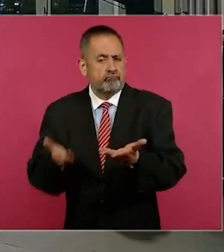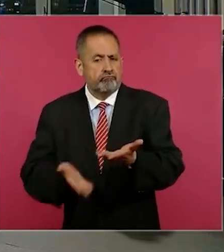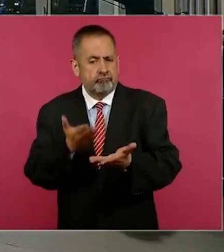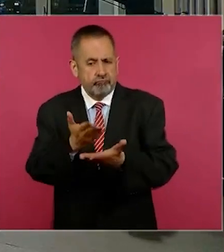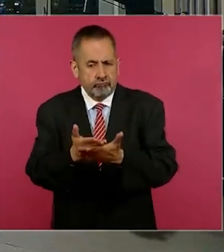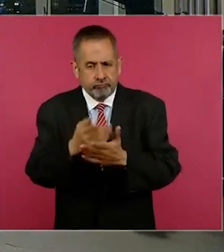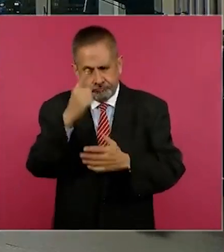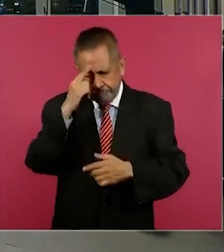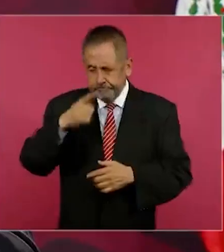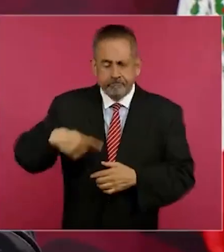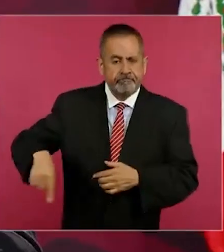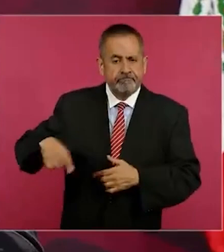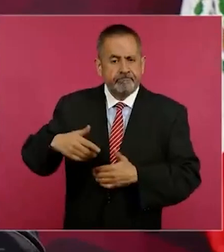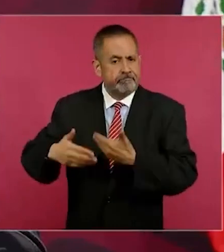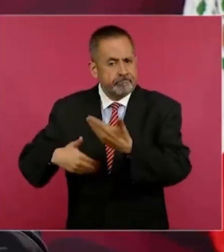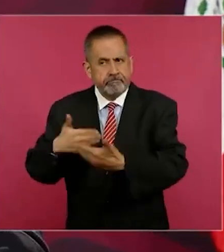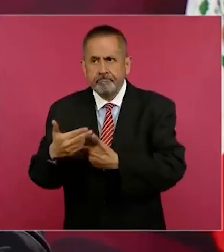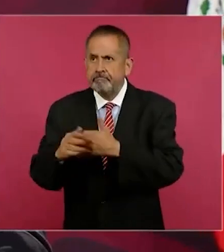para Estados Unidos?